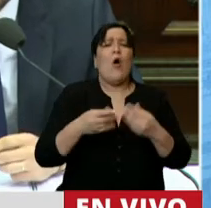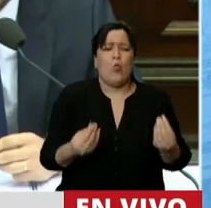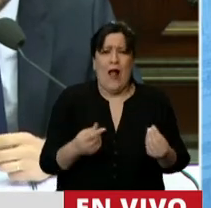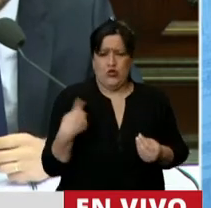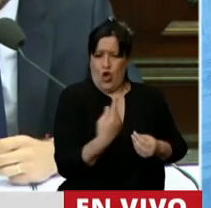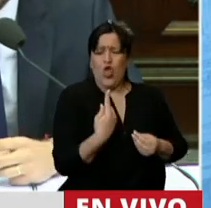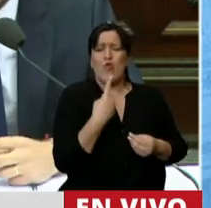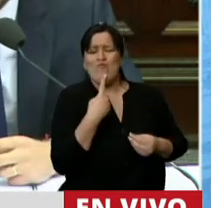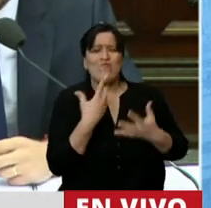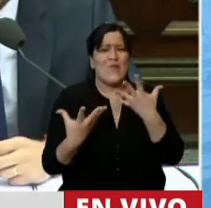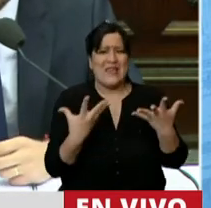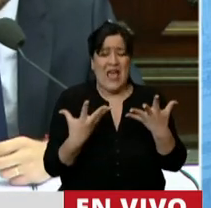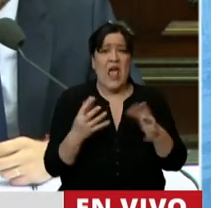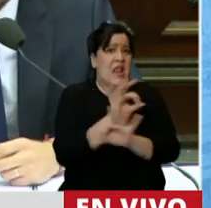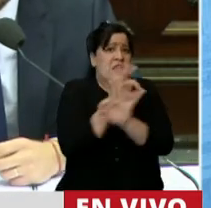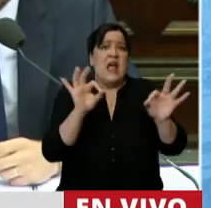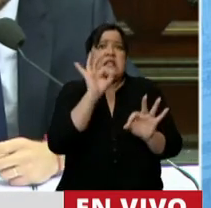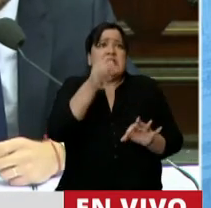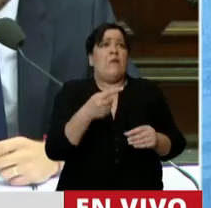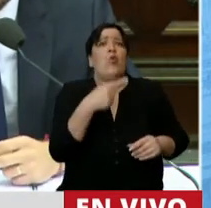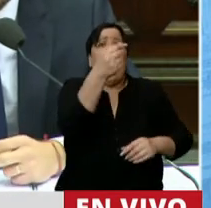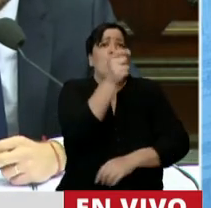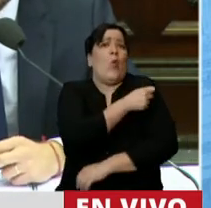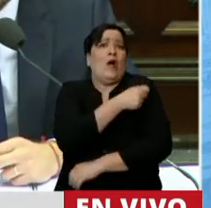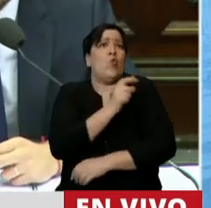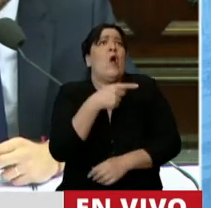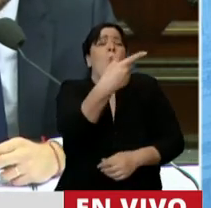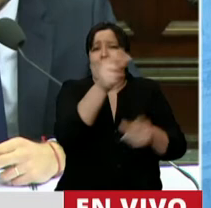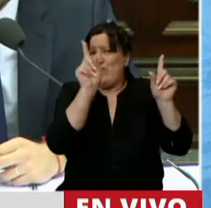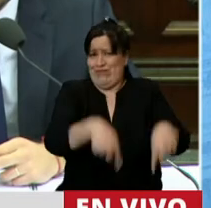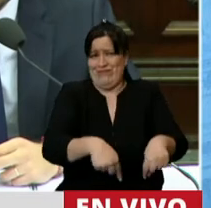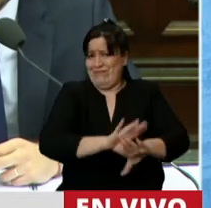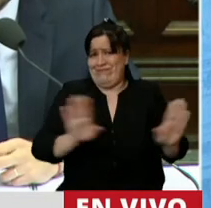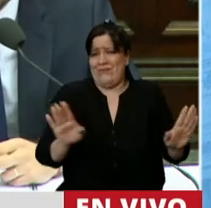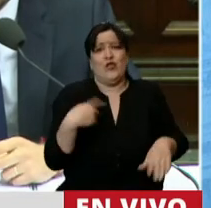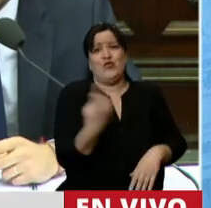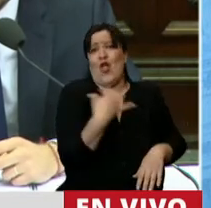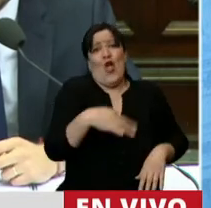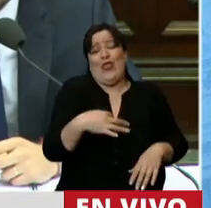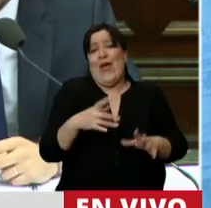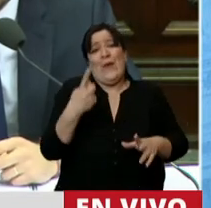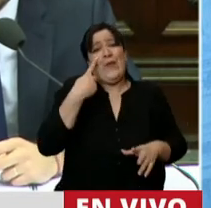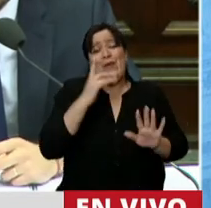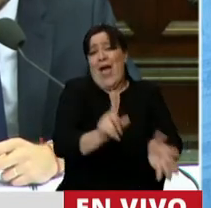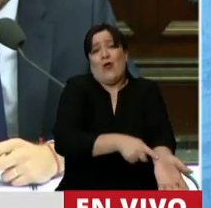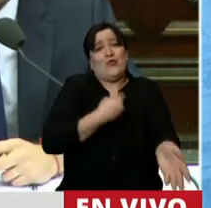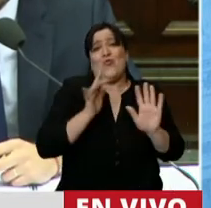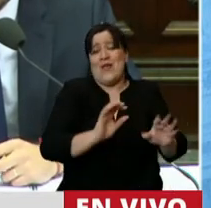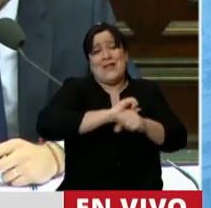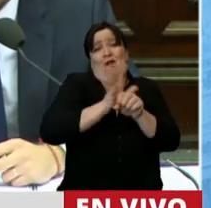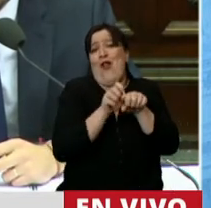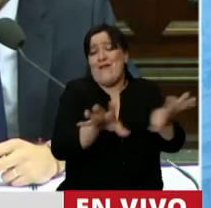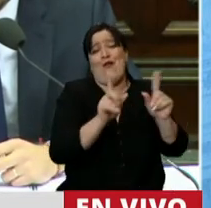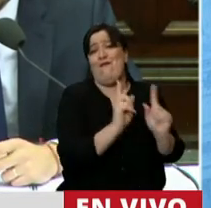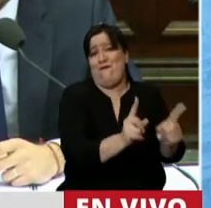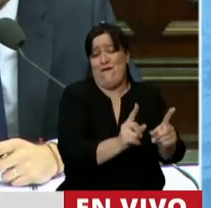entre todos? Nadie sabe cuándo va a estar la vacuna. Tendremos que aprender a convivir con el virus. Y